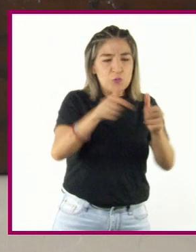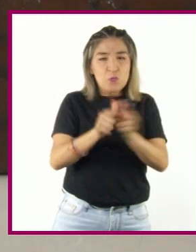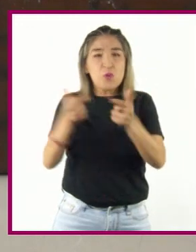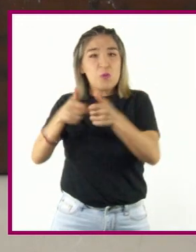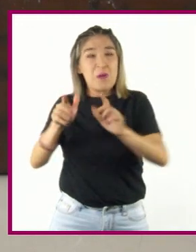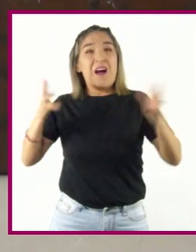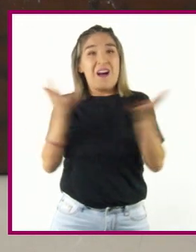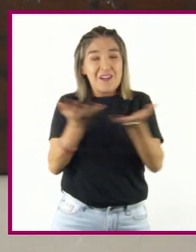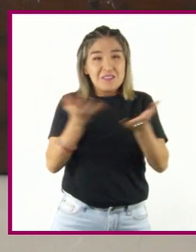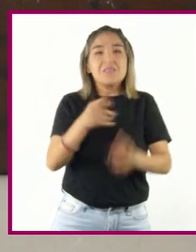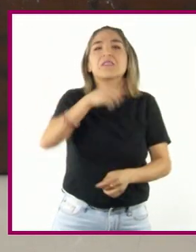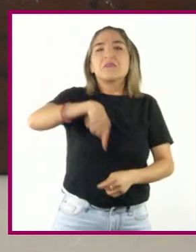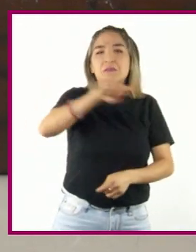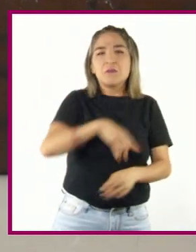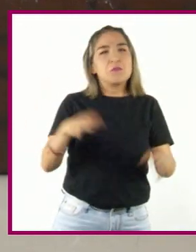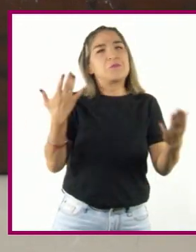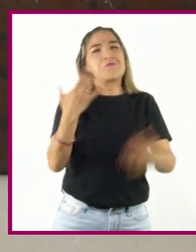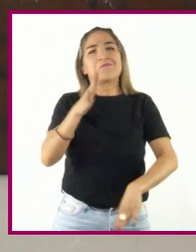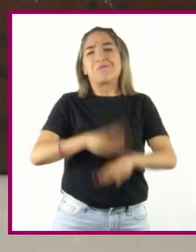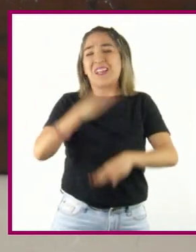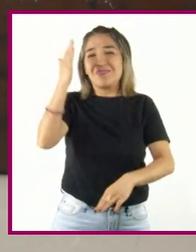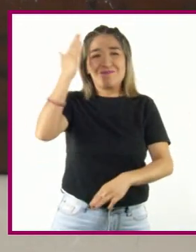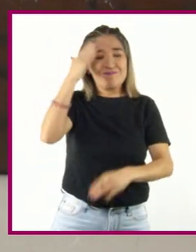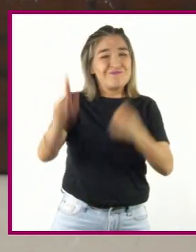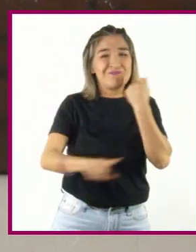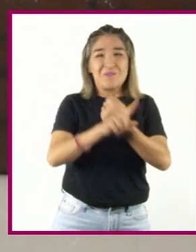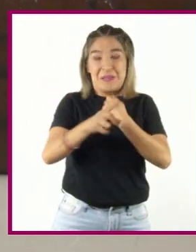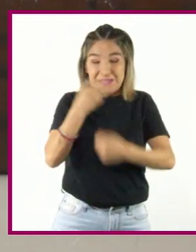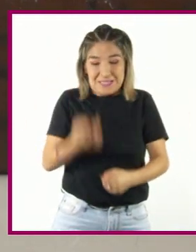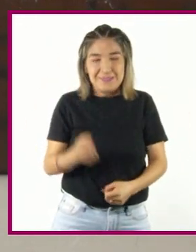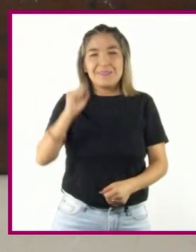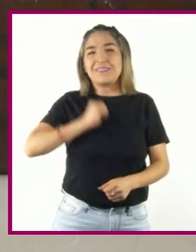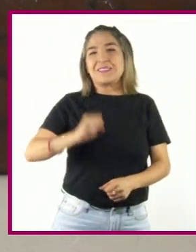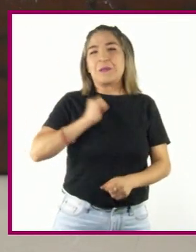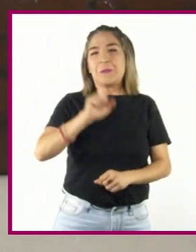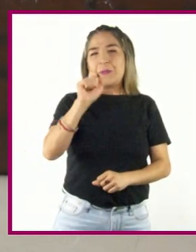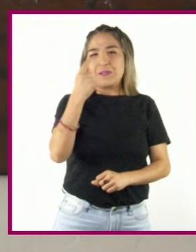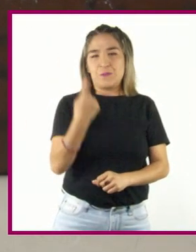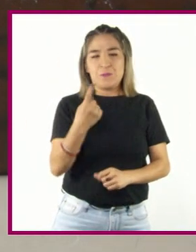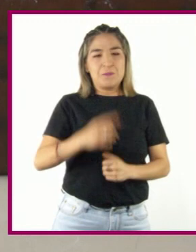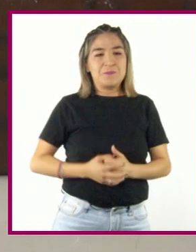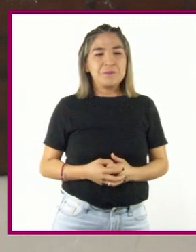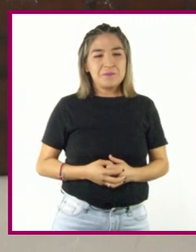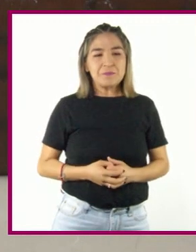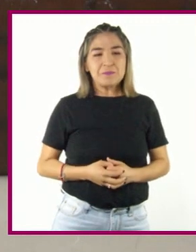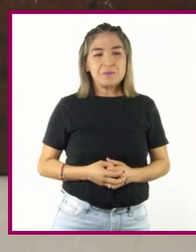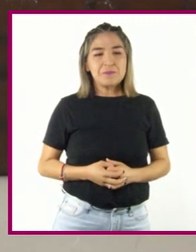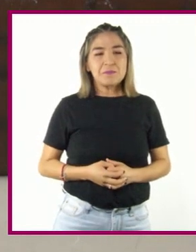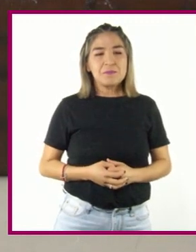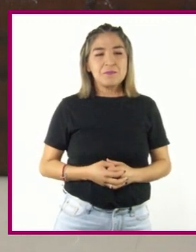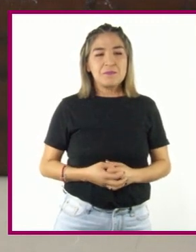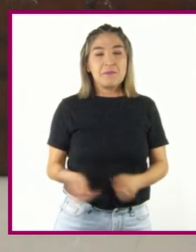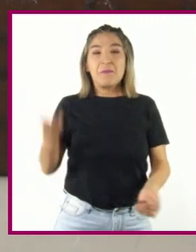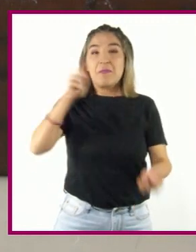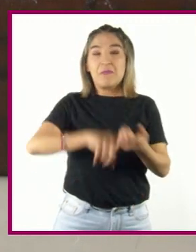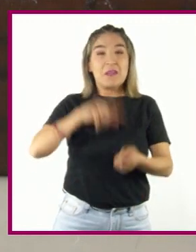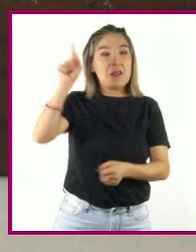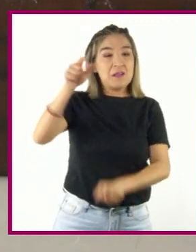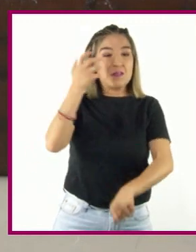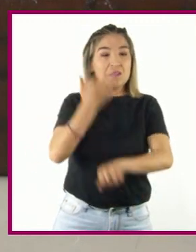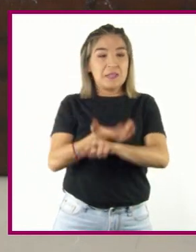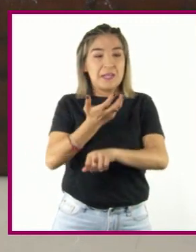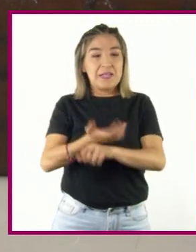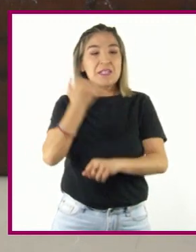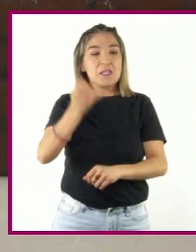convertido en uno de los principales problemas del siglo XXI. La intervención de los Estados Unidos de América y de la Unión